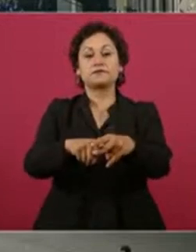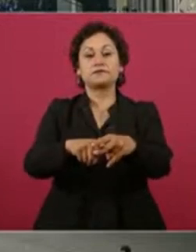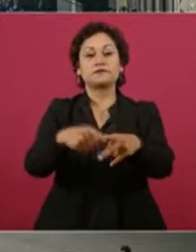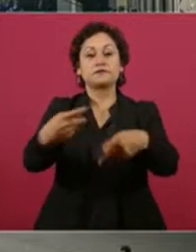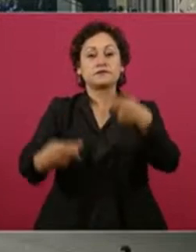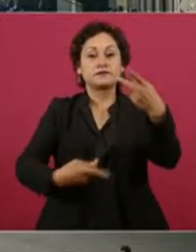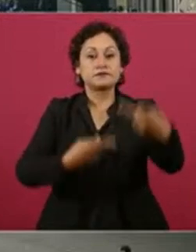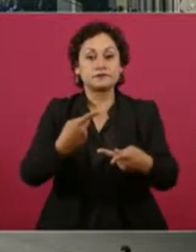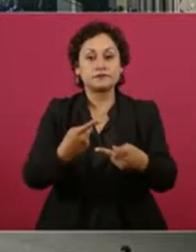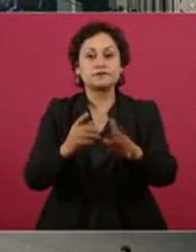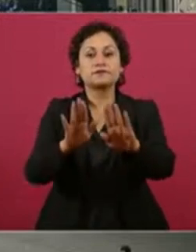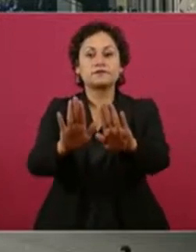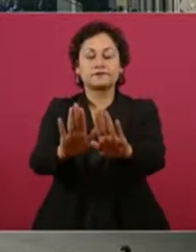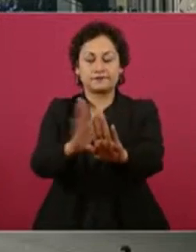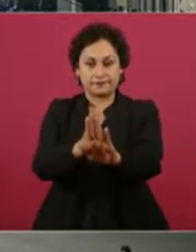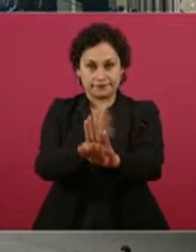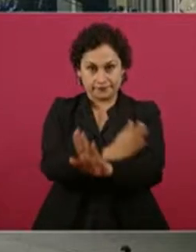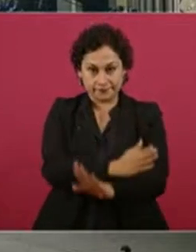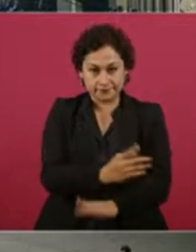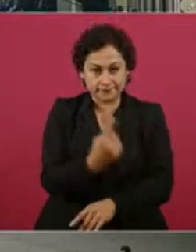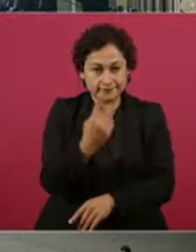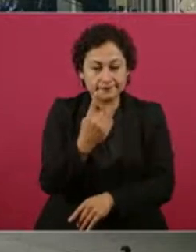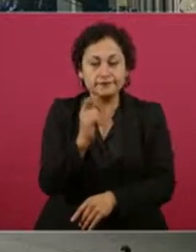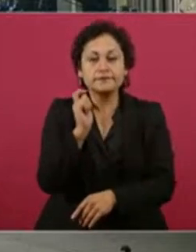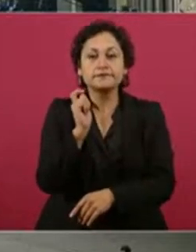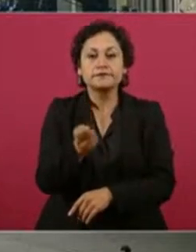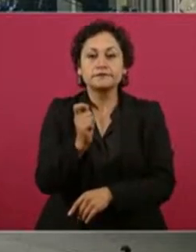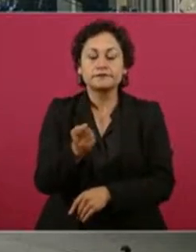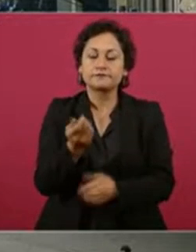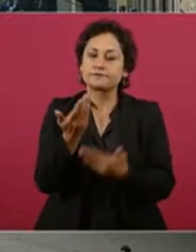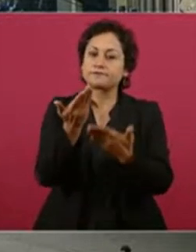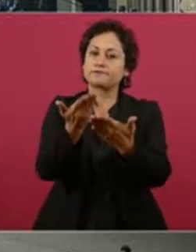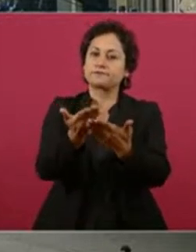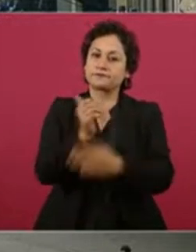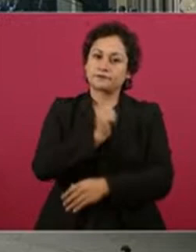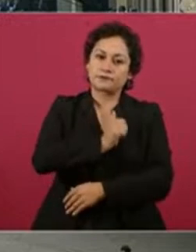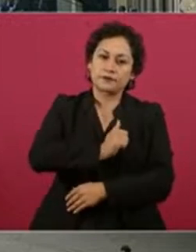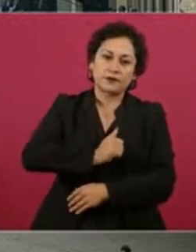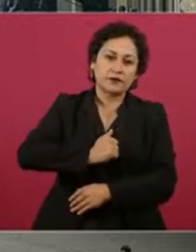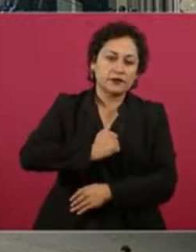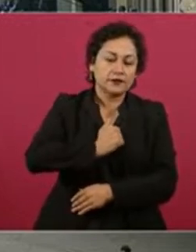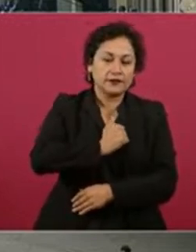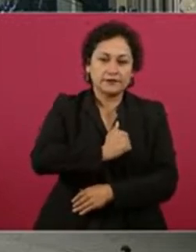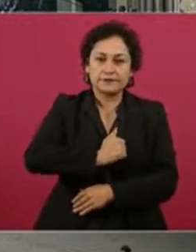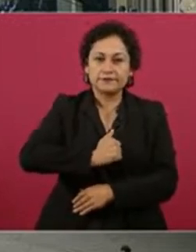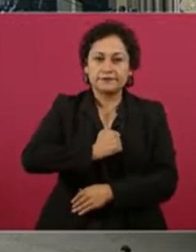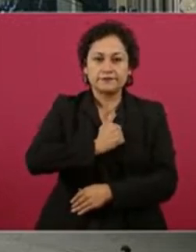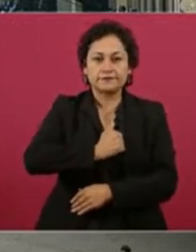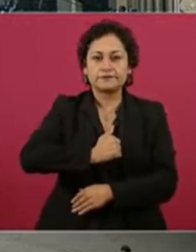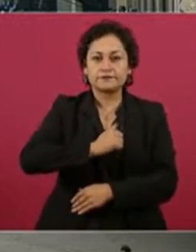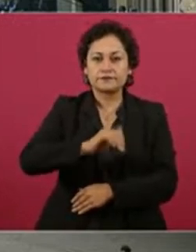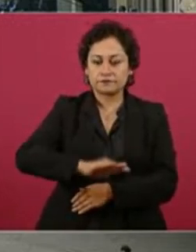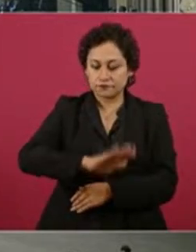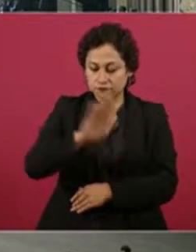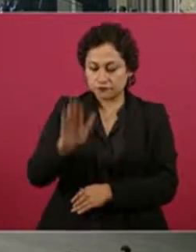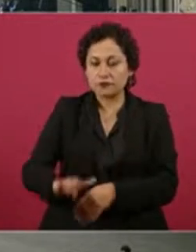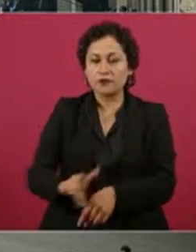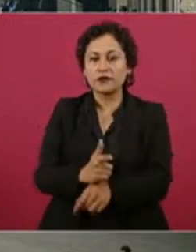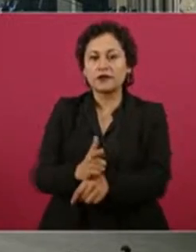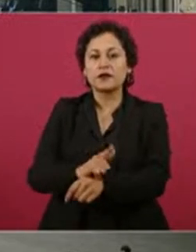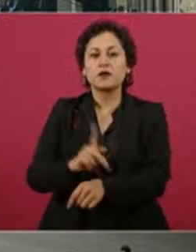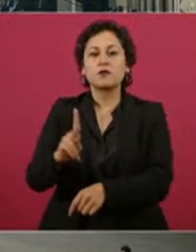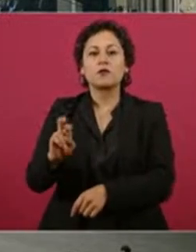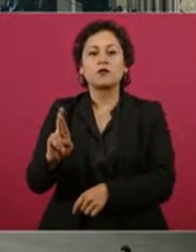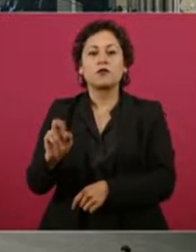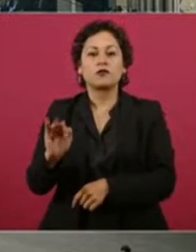Antes nada más lamentar mucho el fallecimiento del licenciado Porfirio Muñoz Ledo,